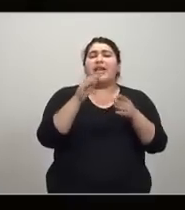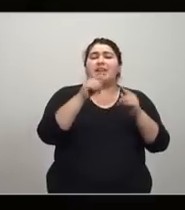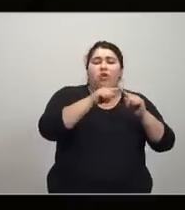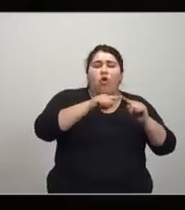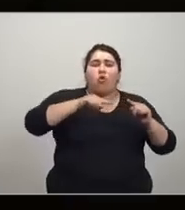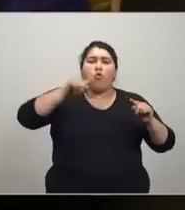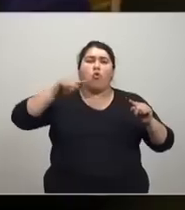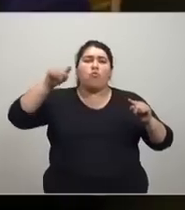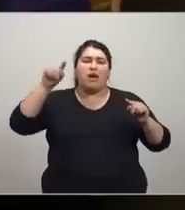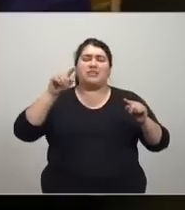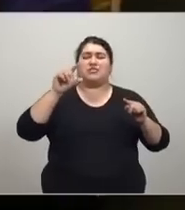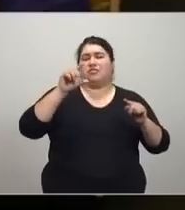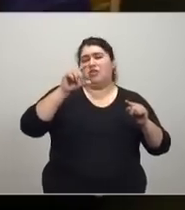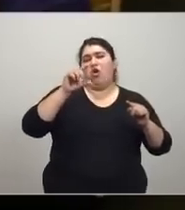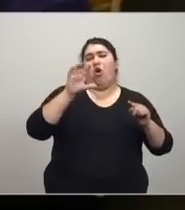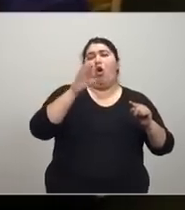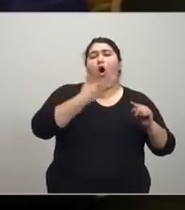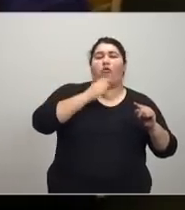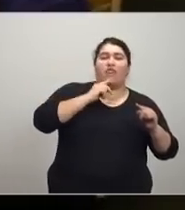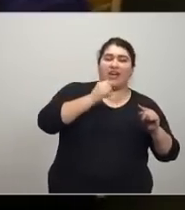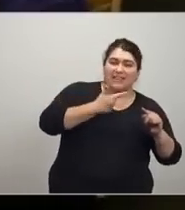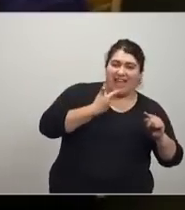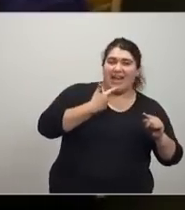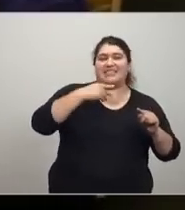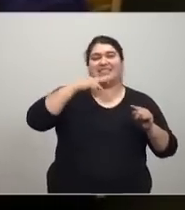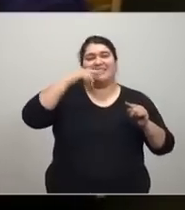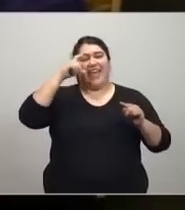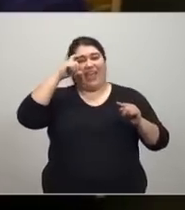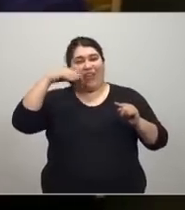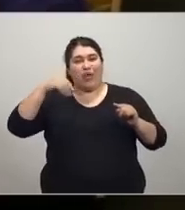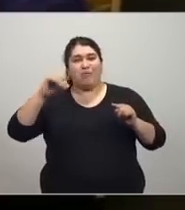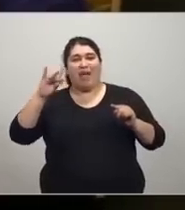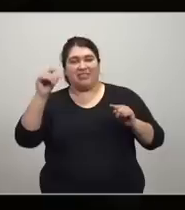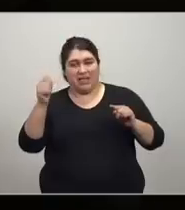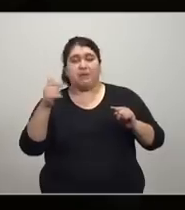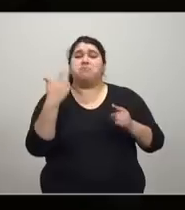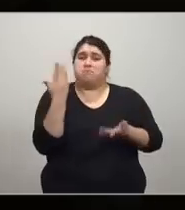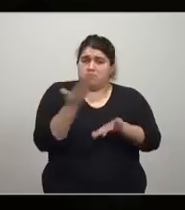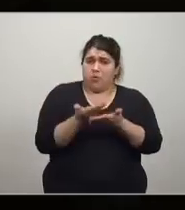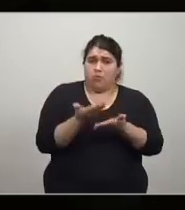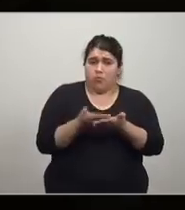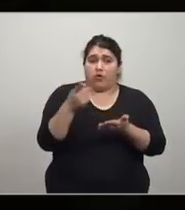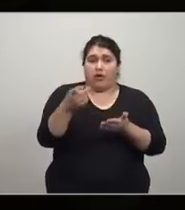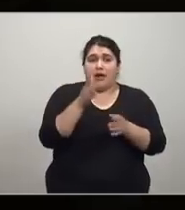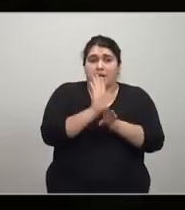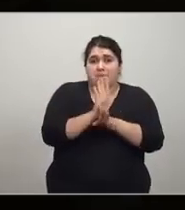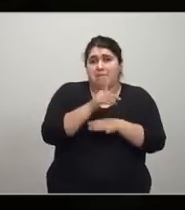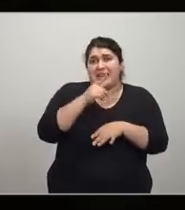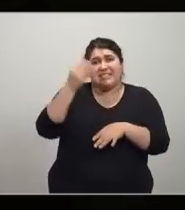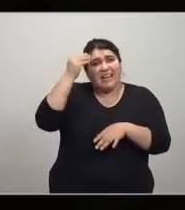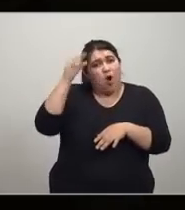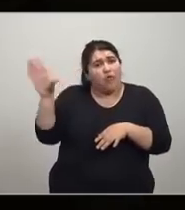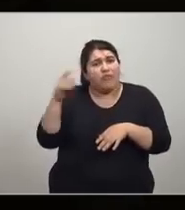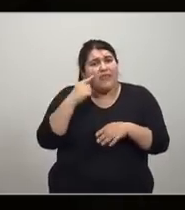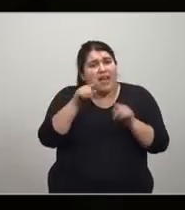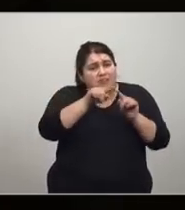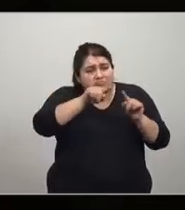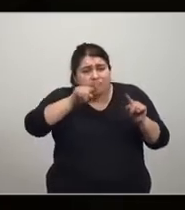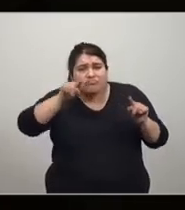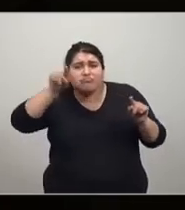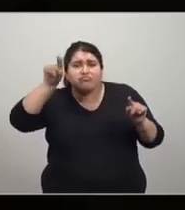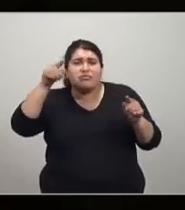oferta y demanda que todos conocemos, ¿verdad? De oferta y demanda. Bueno, eso lo presenta por Pedro de Marshall y casi se lo olvida porque lo presenta en la página